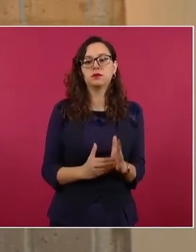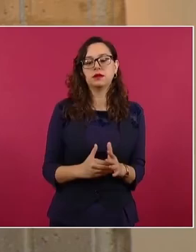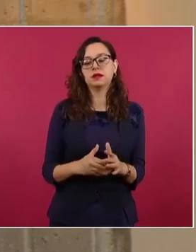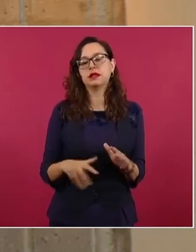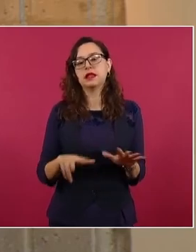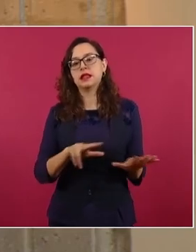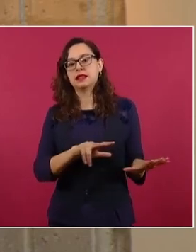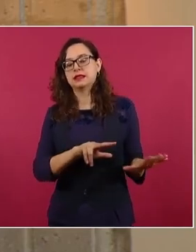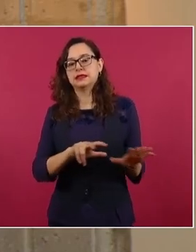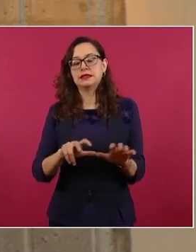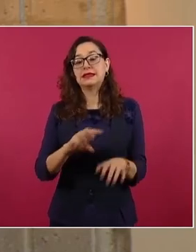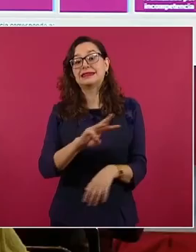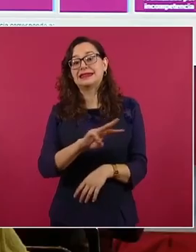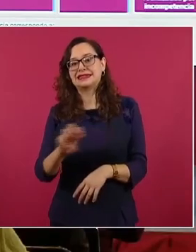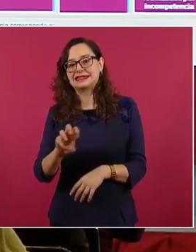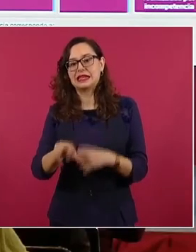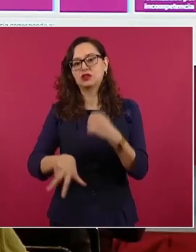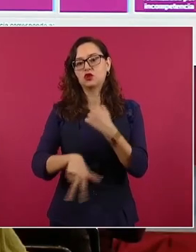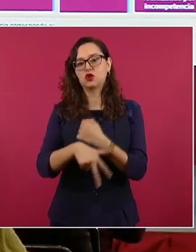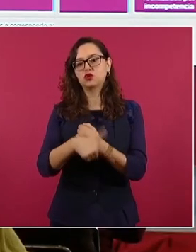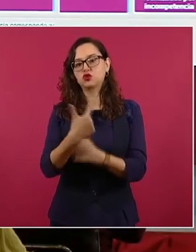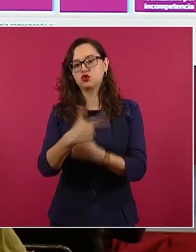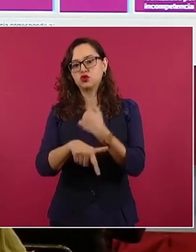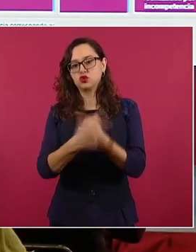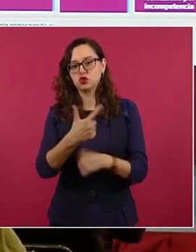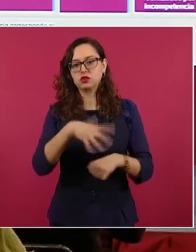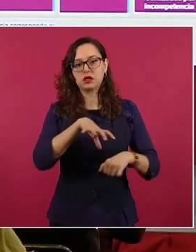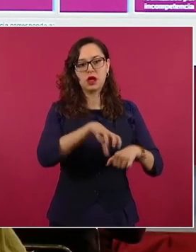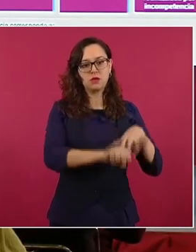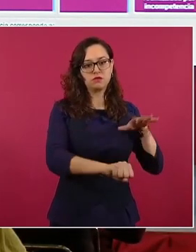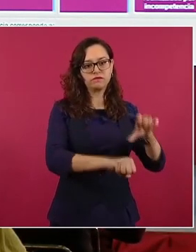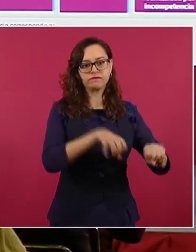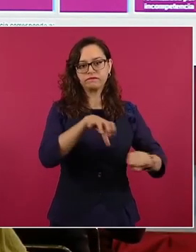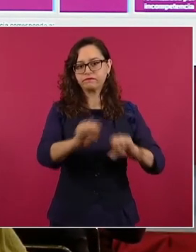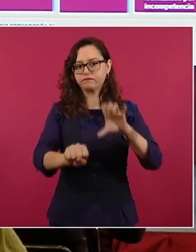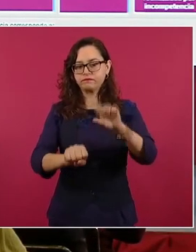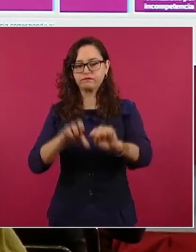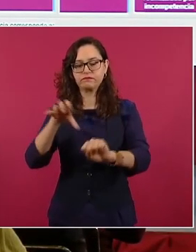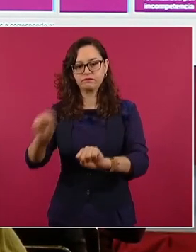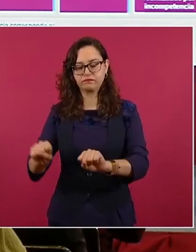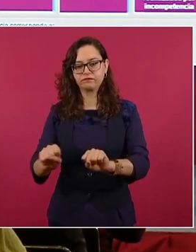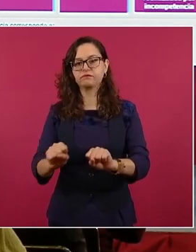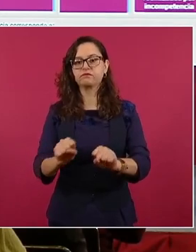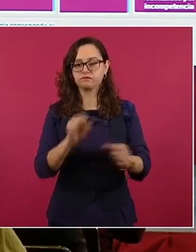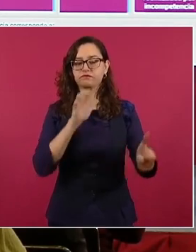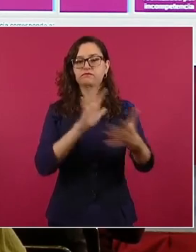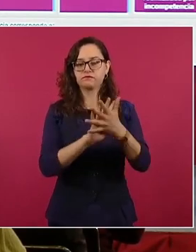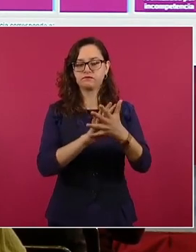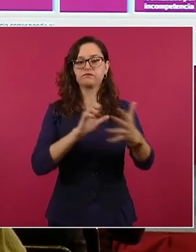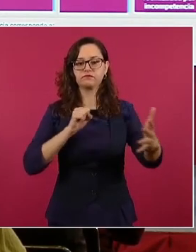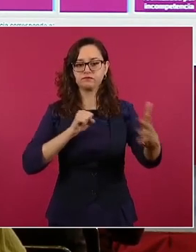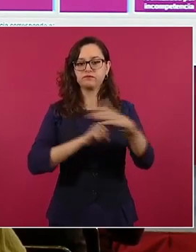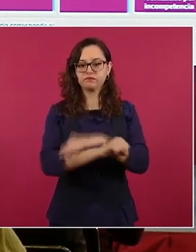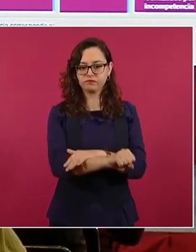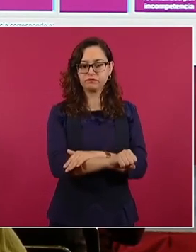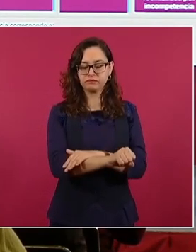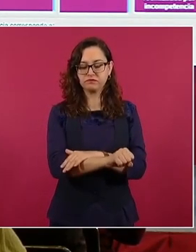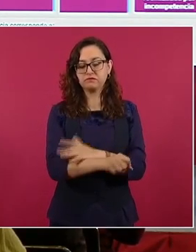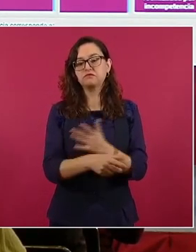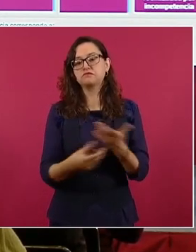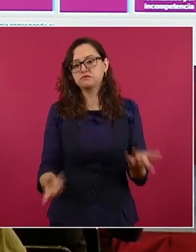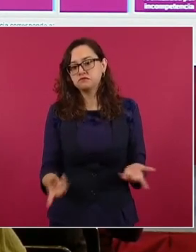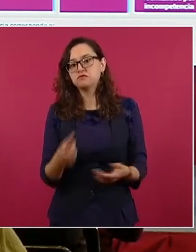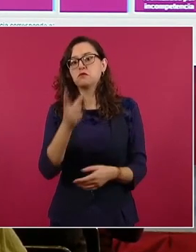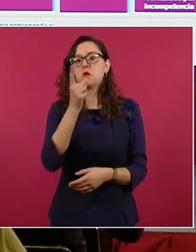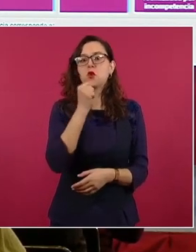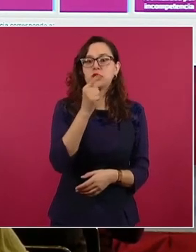detenidos, que fueron detenidos por parte de las corporaciones policiales,